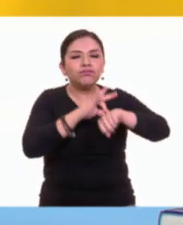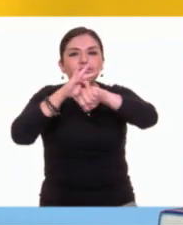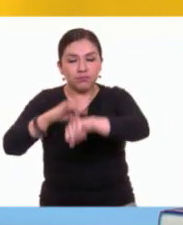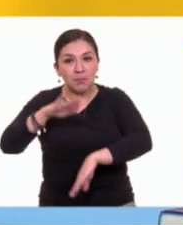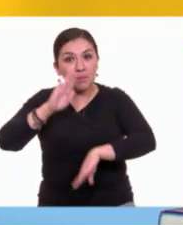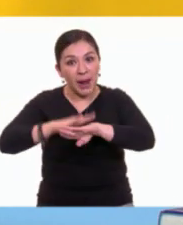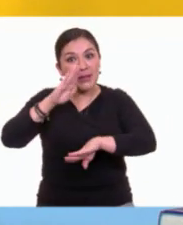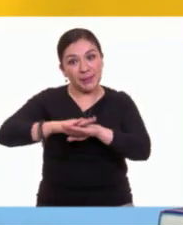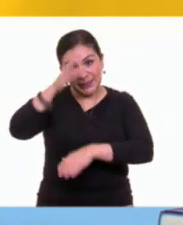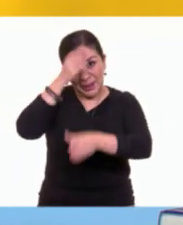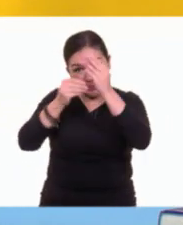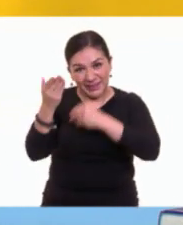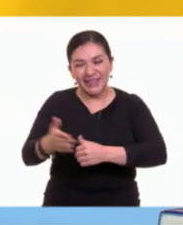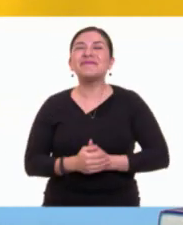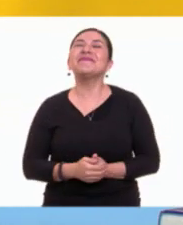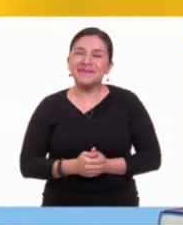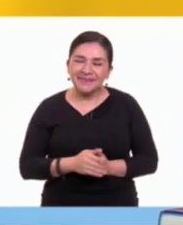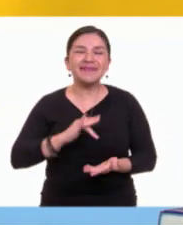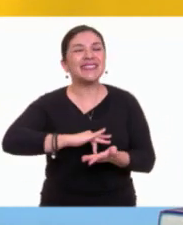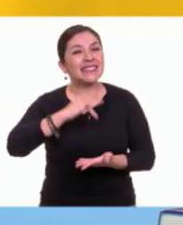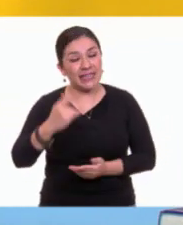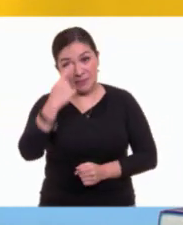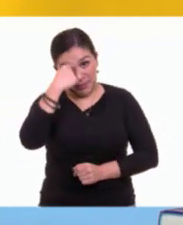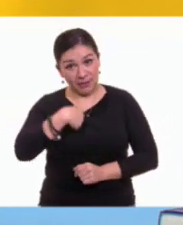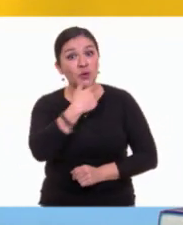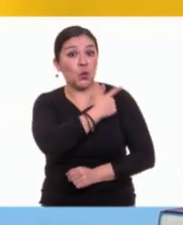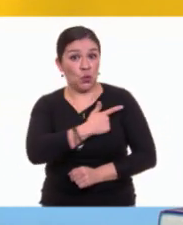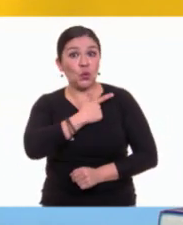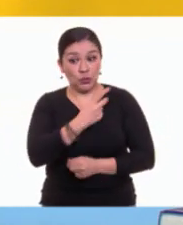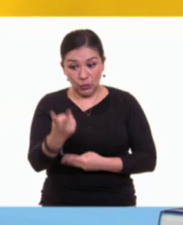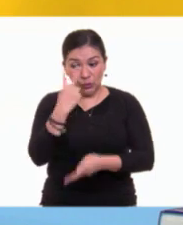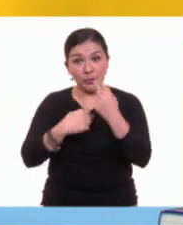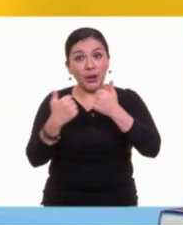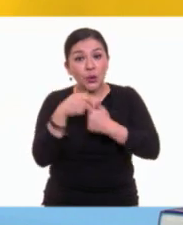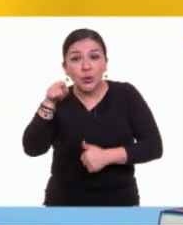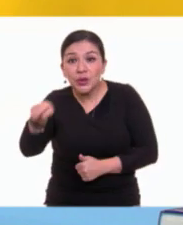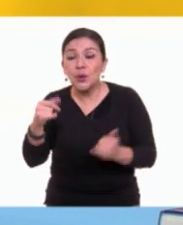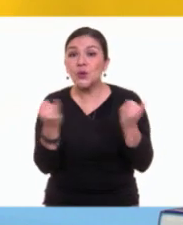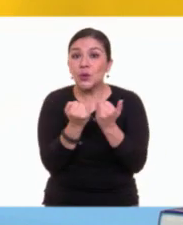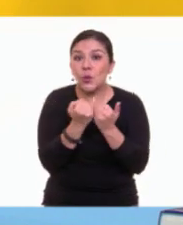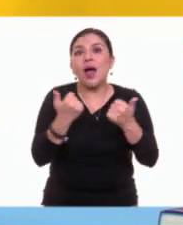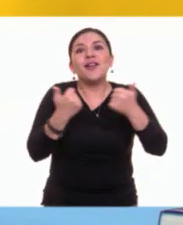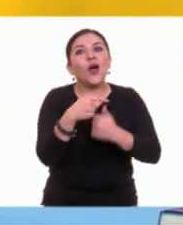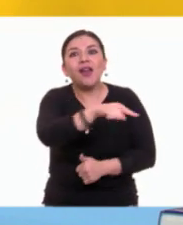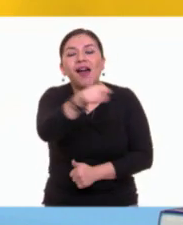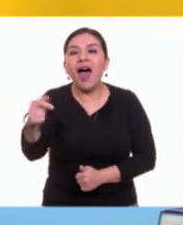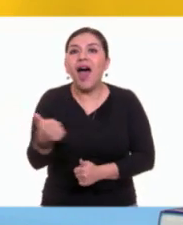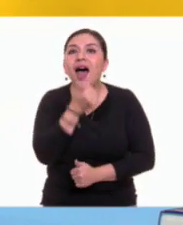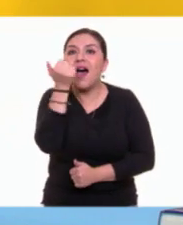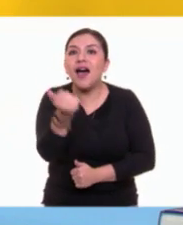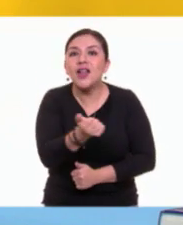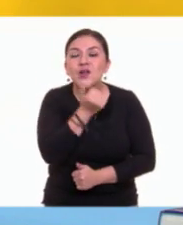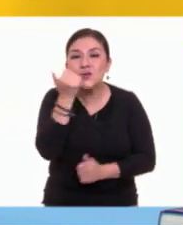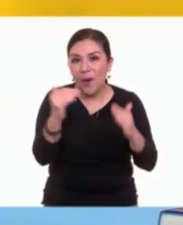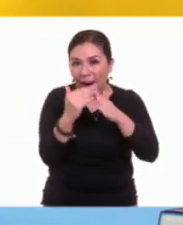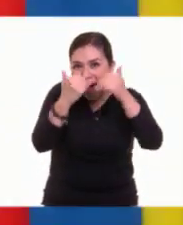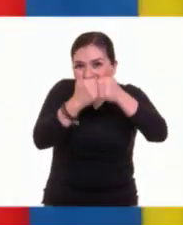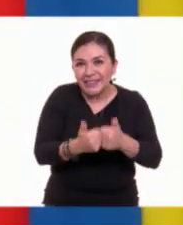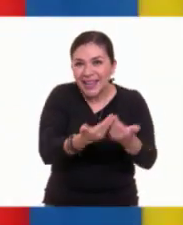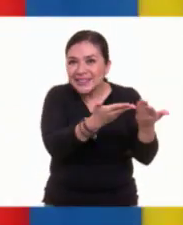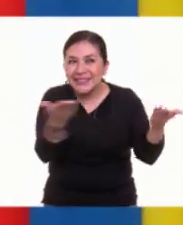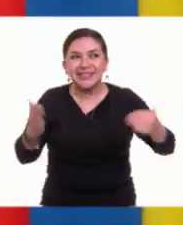aprendizaje. Bienvenida, maestra. Gracias, Juan Carlos. Me complace mucho estar aquí contigo y, por supuesto, con nuestros estudiantes en casa.